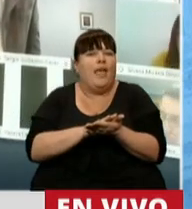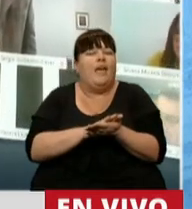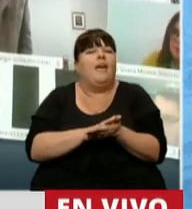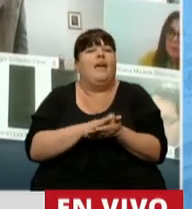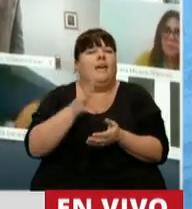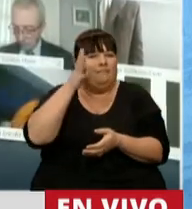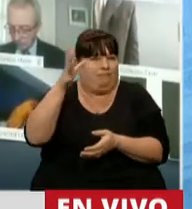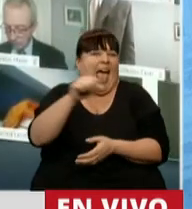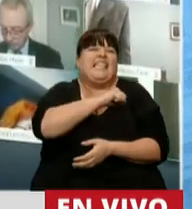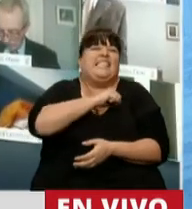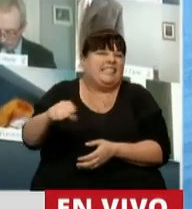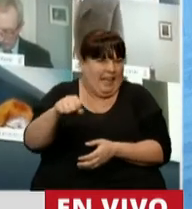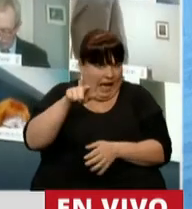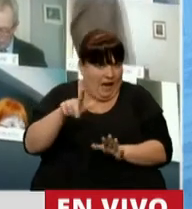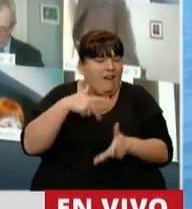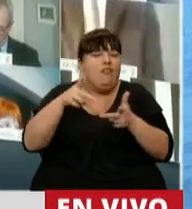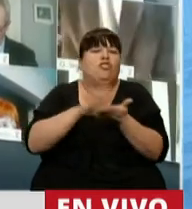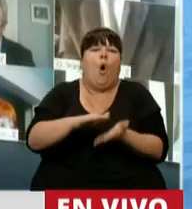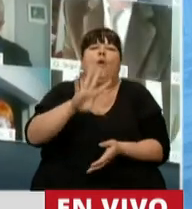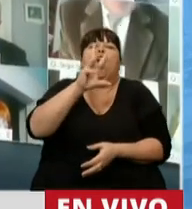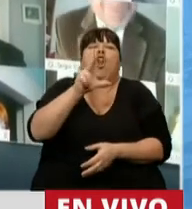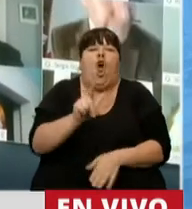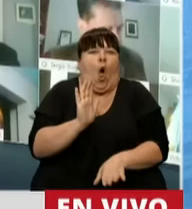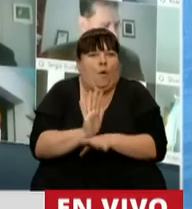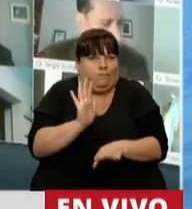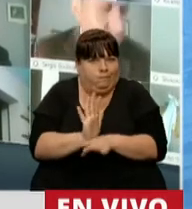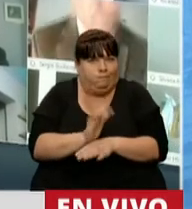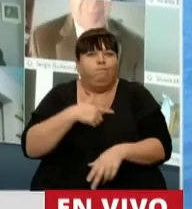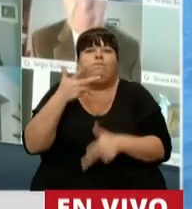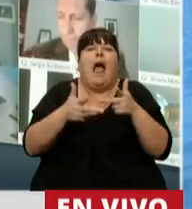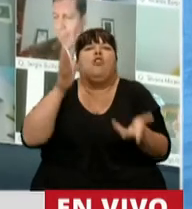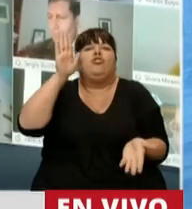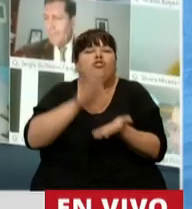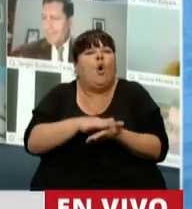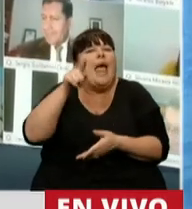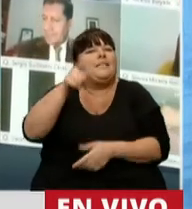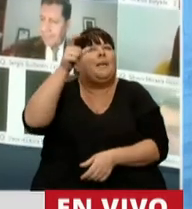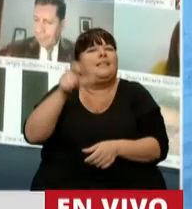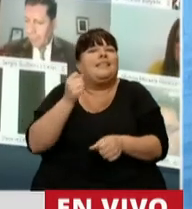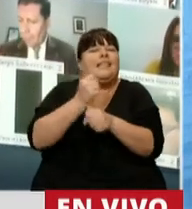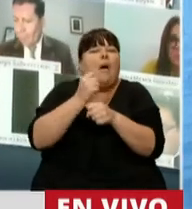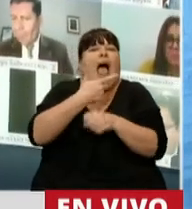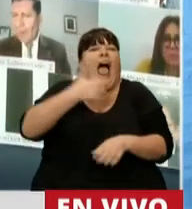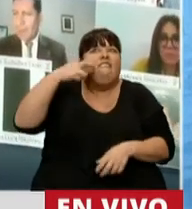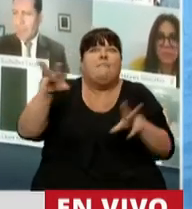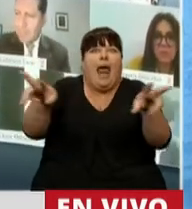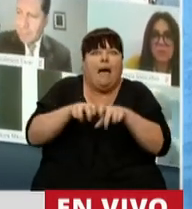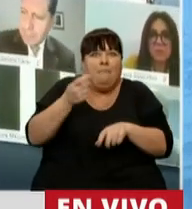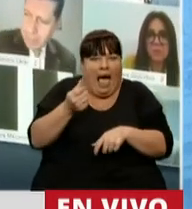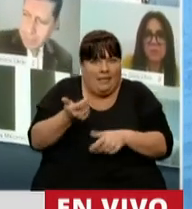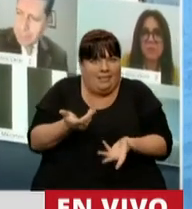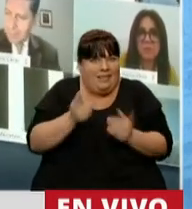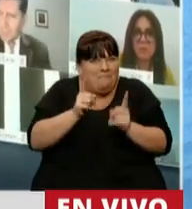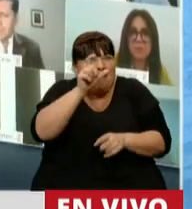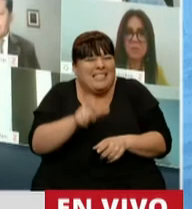una defraudación, acá estamos hablando de un robo, acá estamos hablando de que eran agentes de retención y que cuando